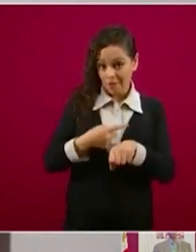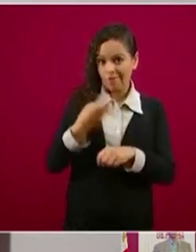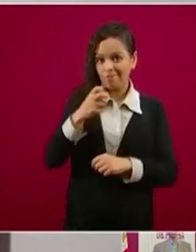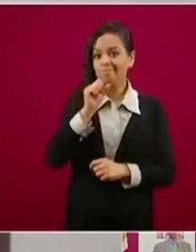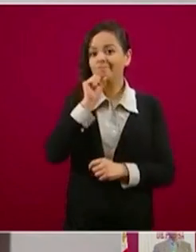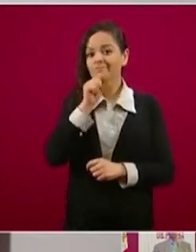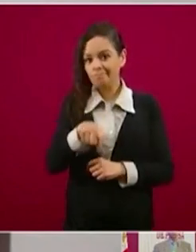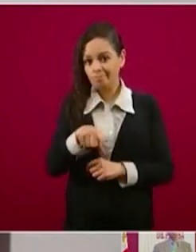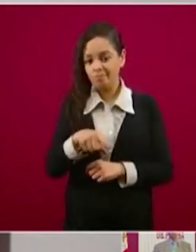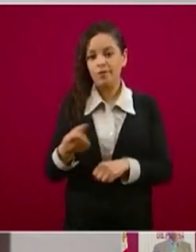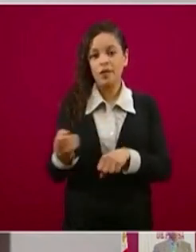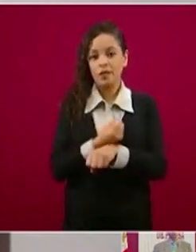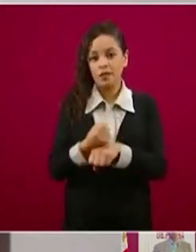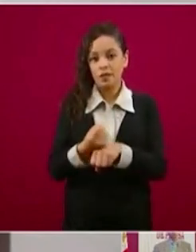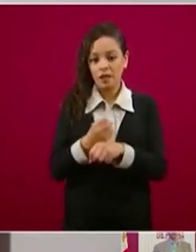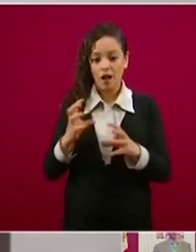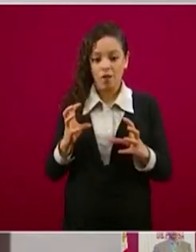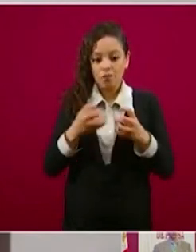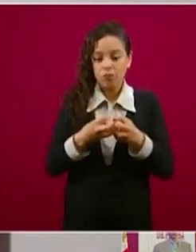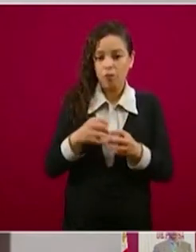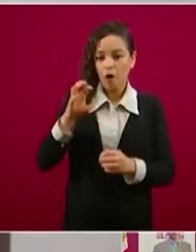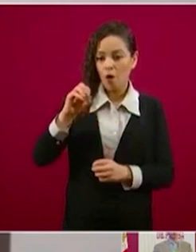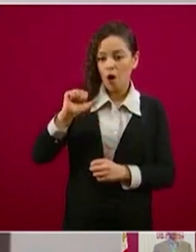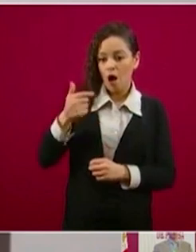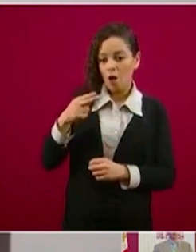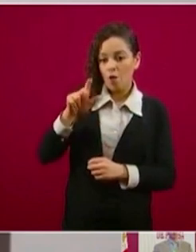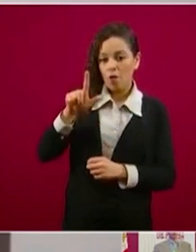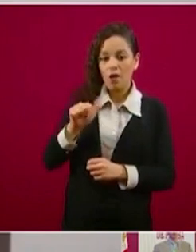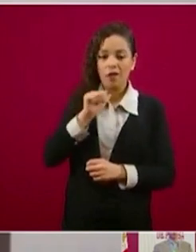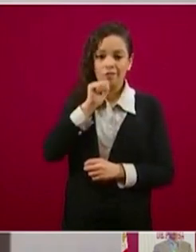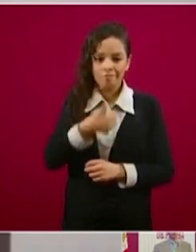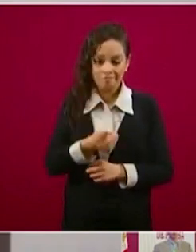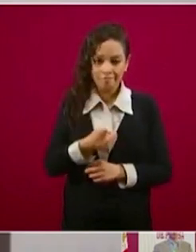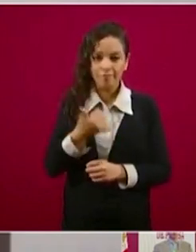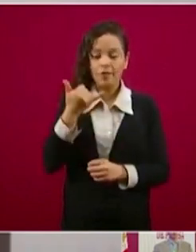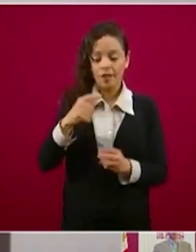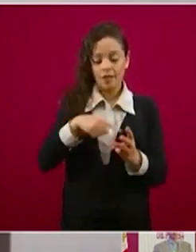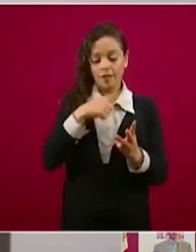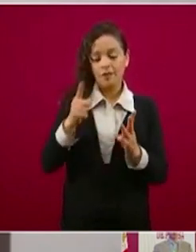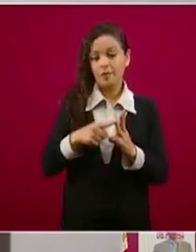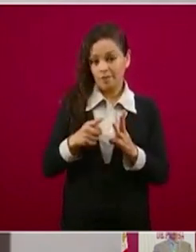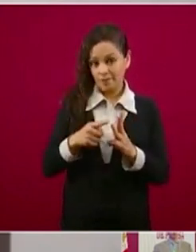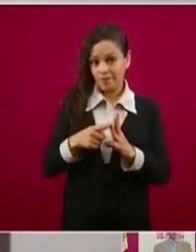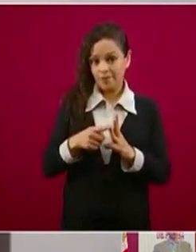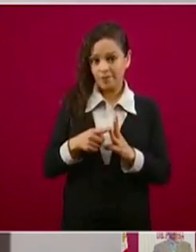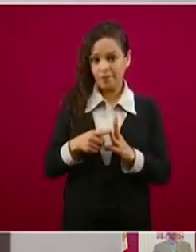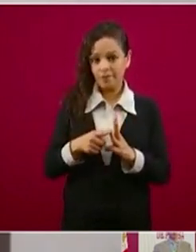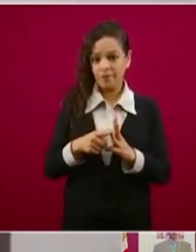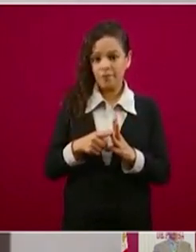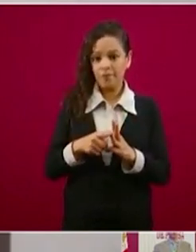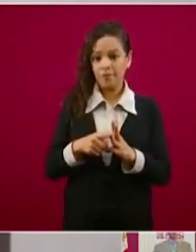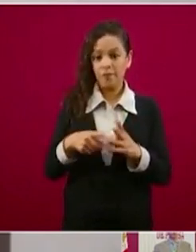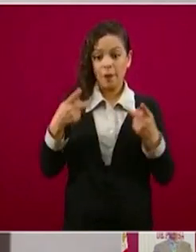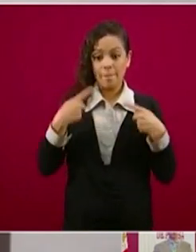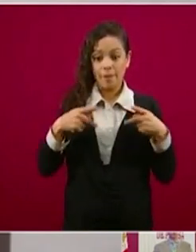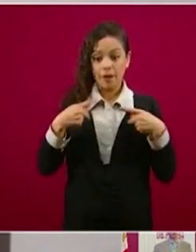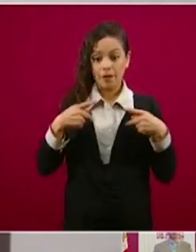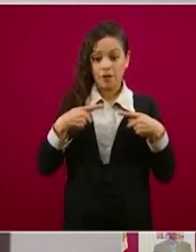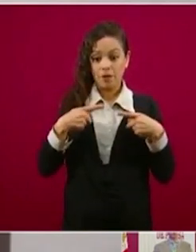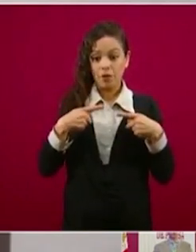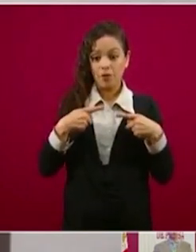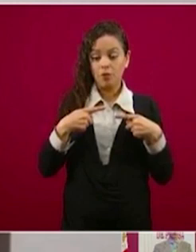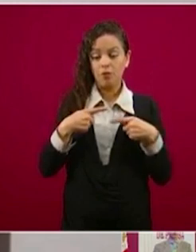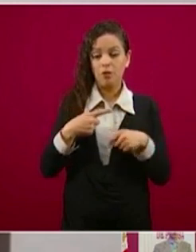sangre no coagula. Y la tercera es, ¿qué se le puede hacer con los pacientes que tienen que ir a